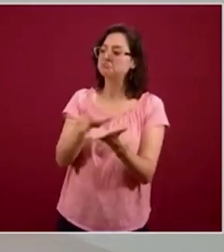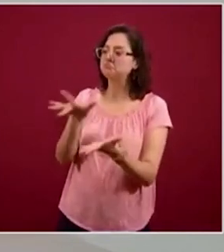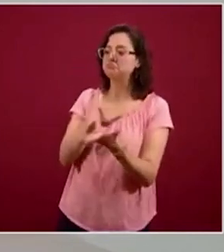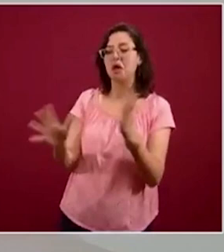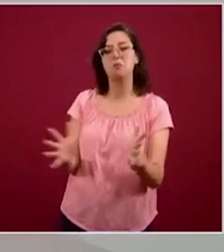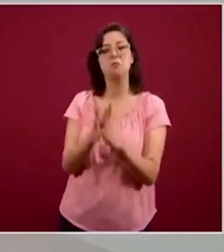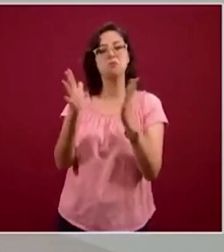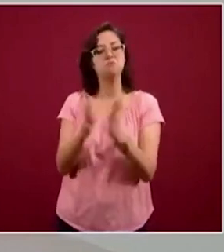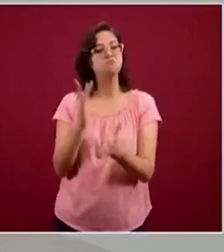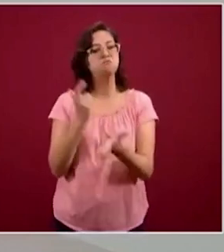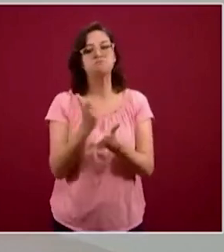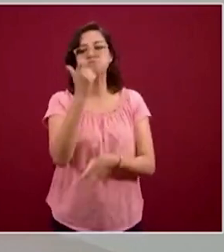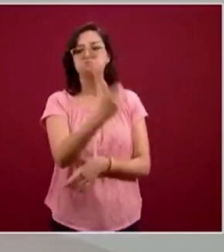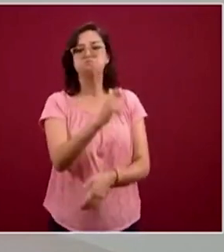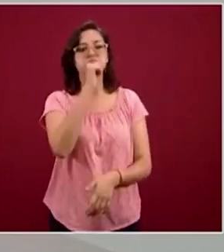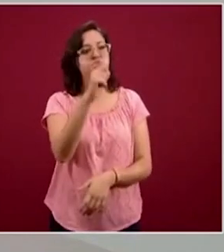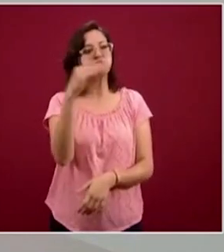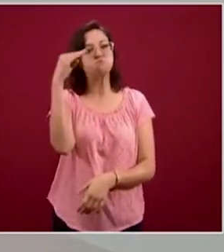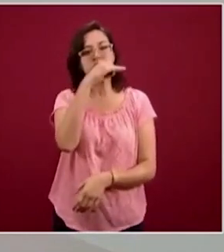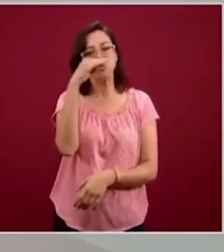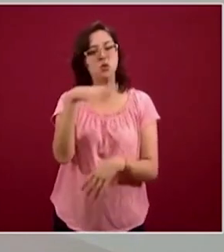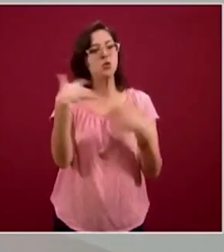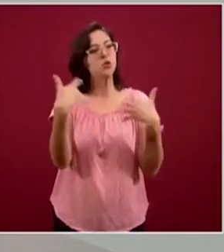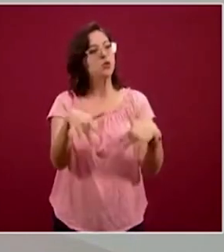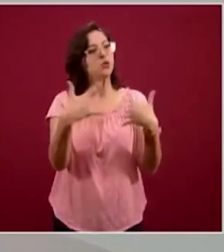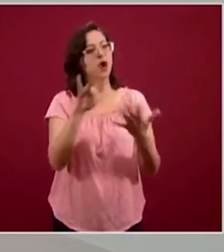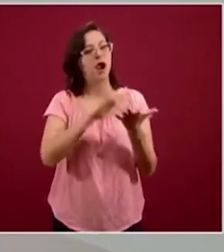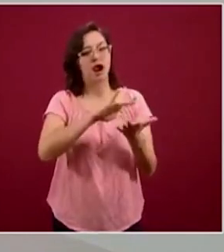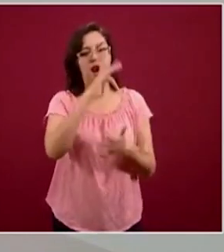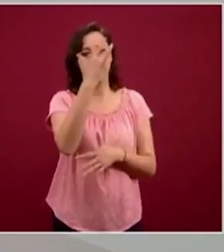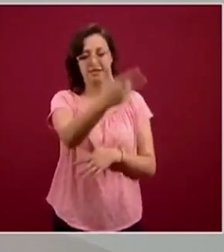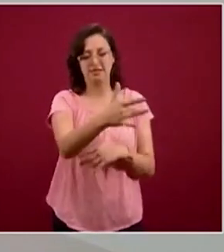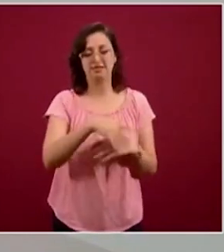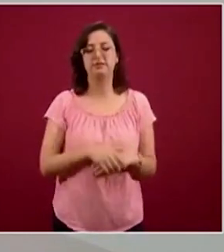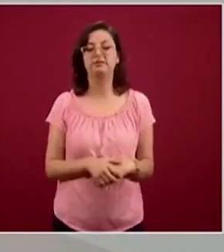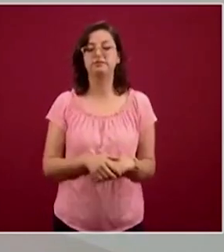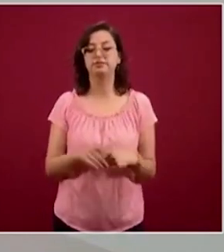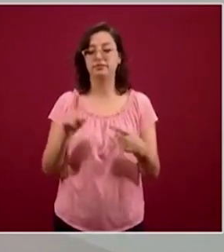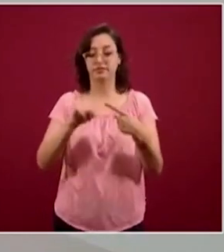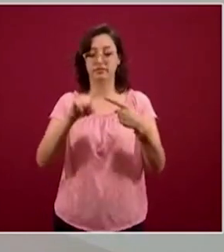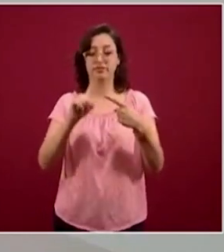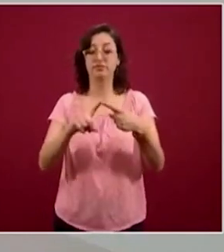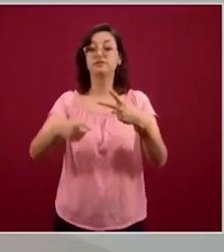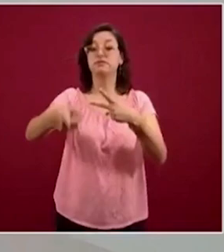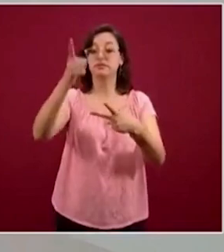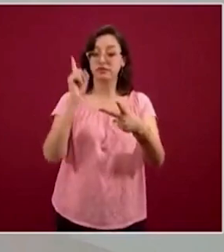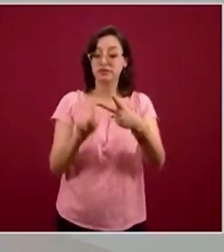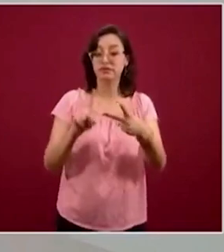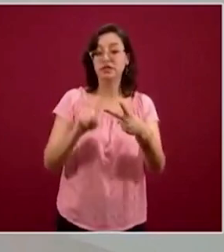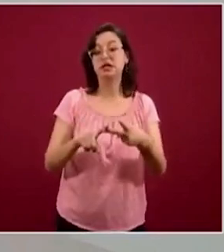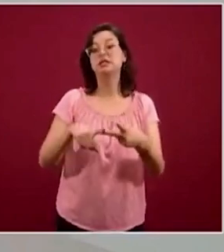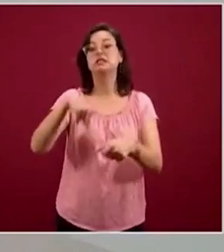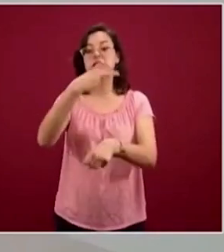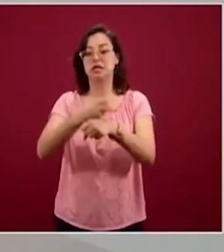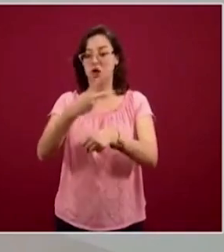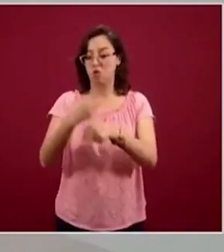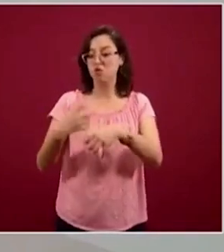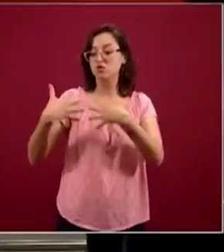fines de lucro y les agradecemos de corazón esto. El segundo desarrollo es 100 por ciento mexicano,